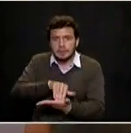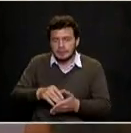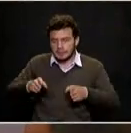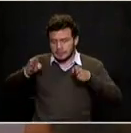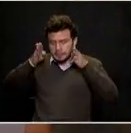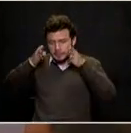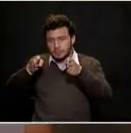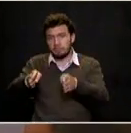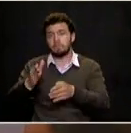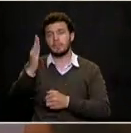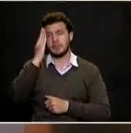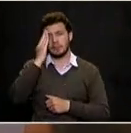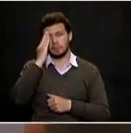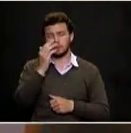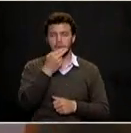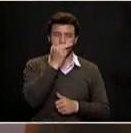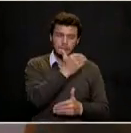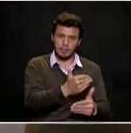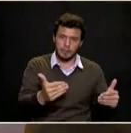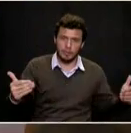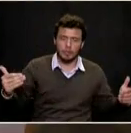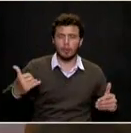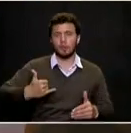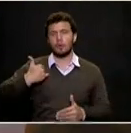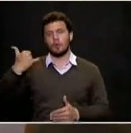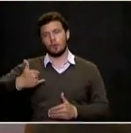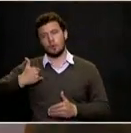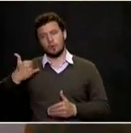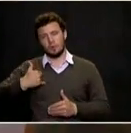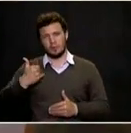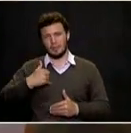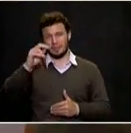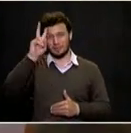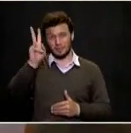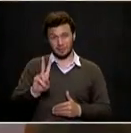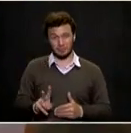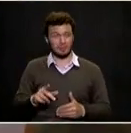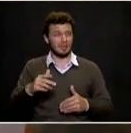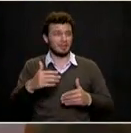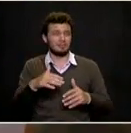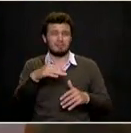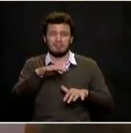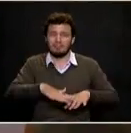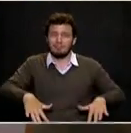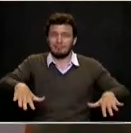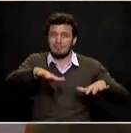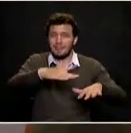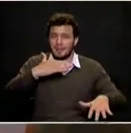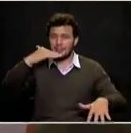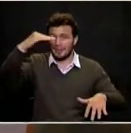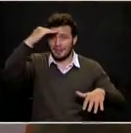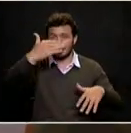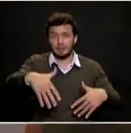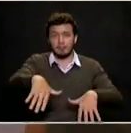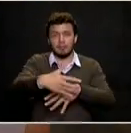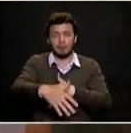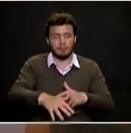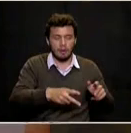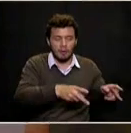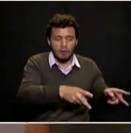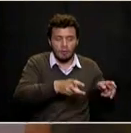y los jóvenes venezolanos que nos encontramos diariamente en las calles de Medellín son explotados